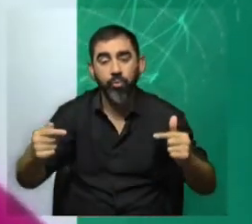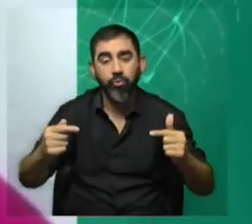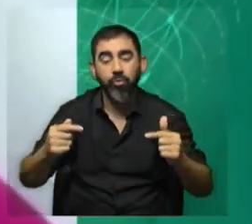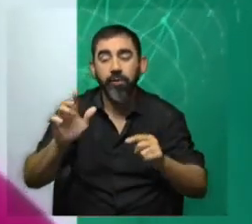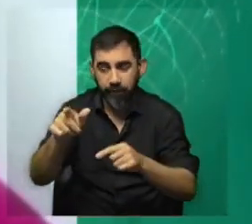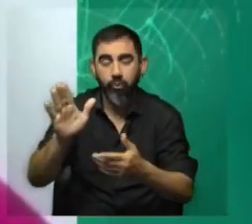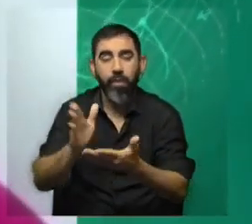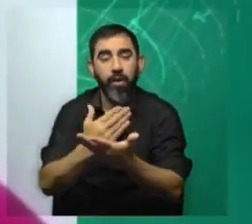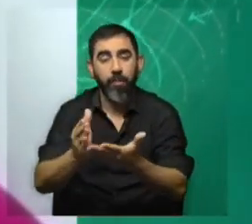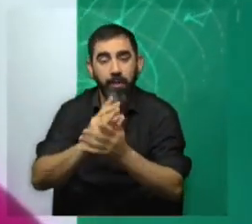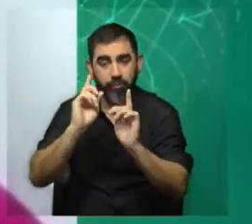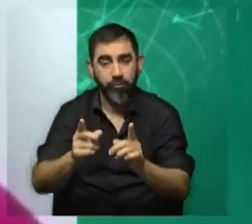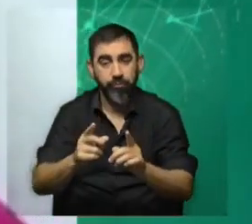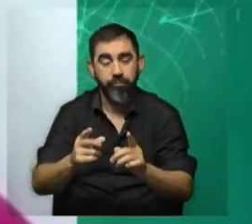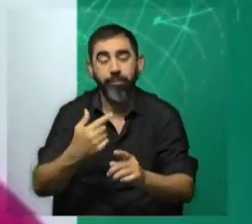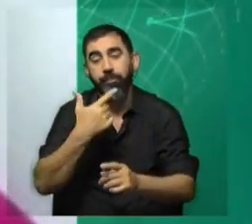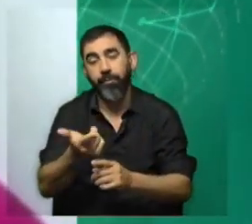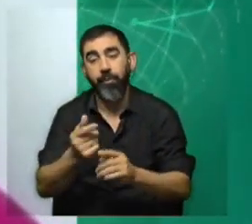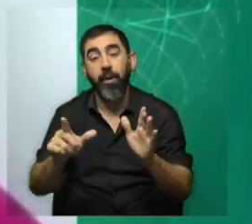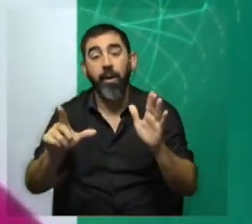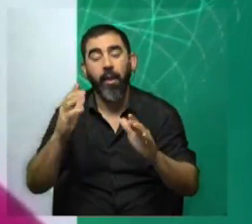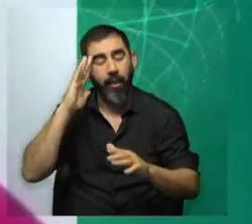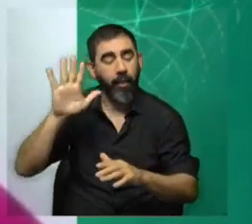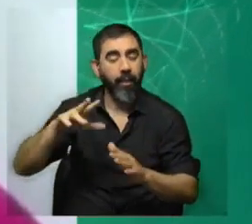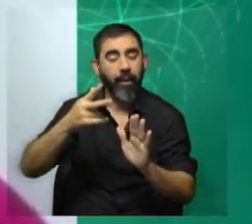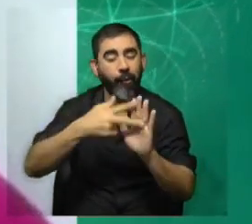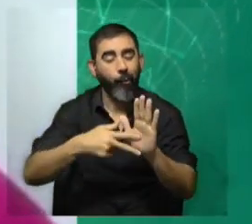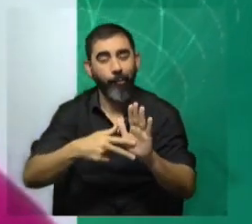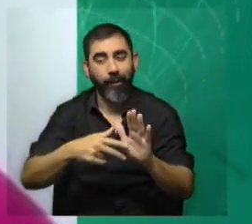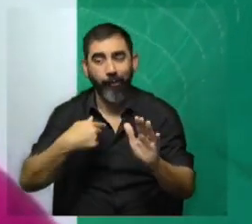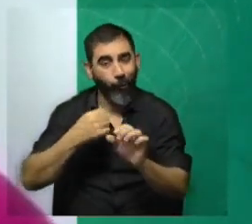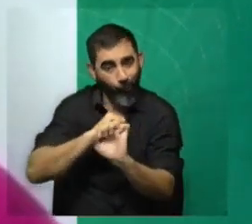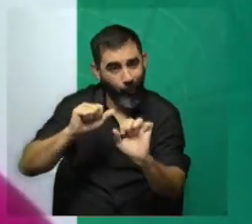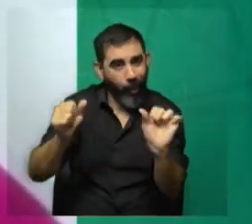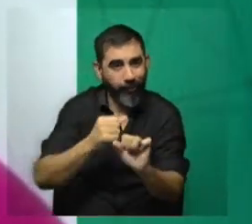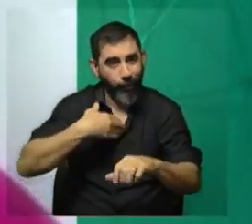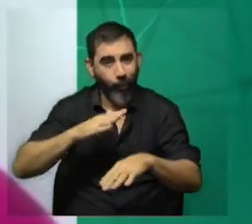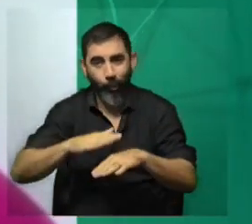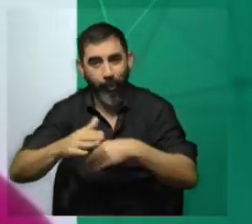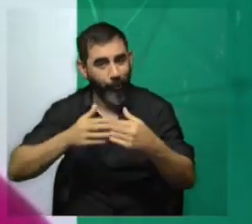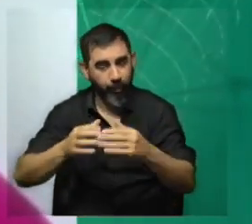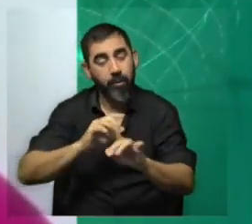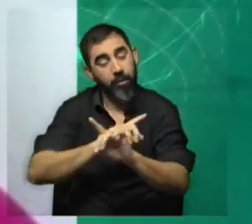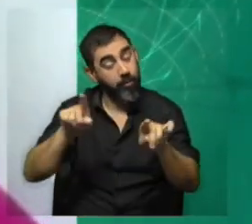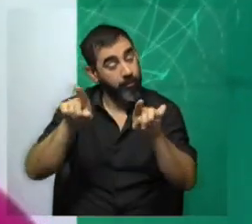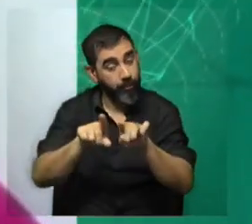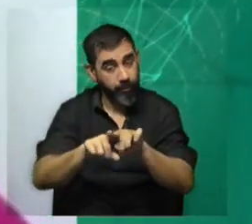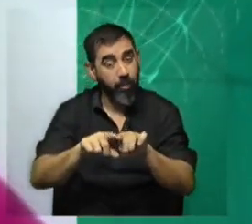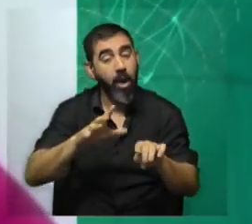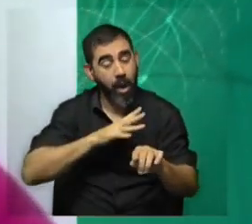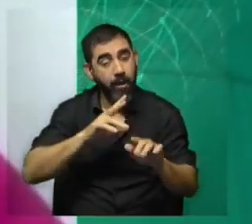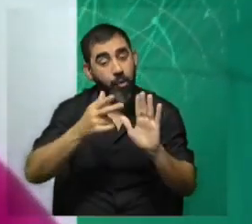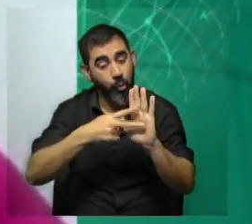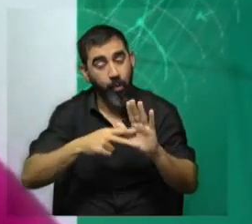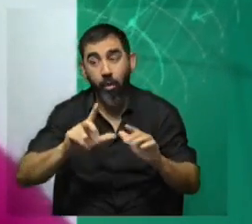discriminación. Es como aquello de, bueno, la ignorancia de la norma no te exime de la culpabilidad. Bueno, esto es lo mismo, ¿no? O sea, el hecho de no